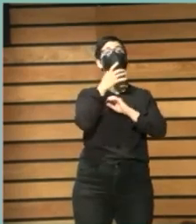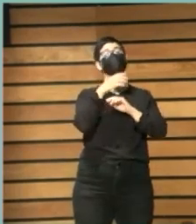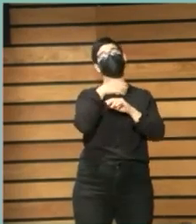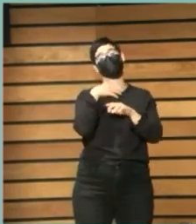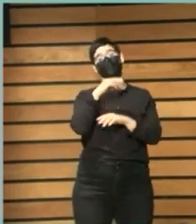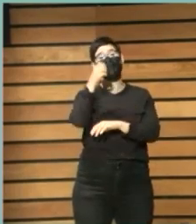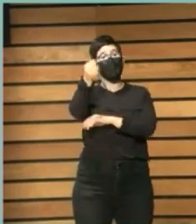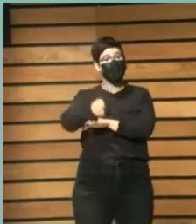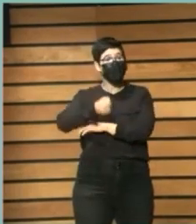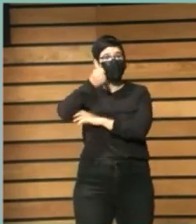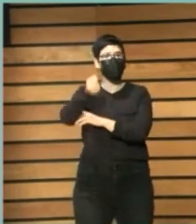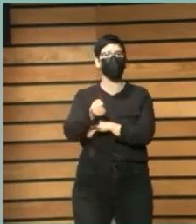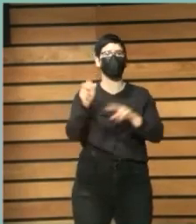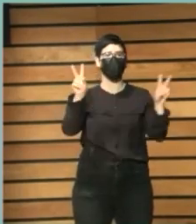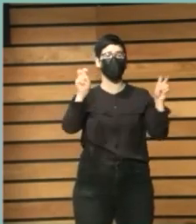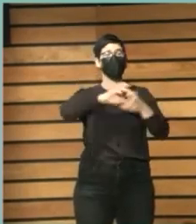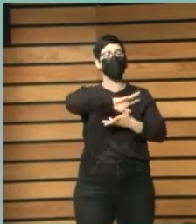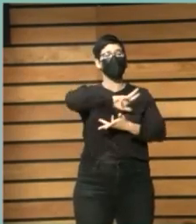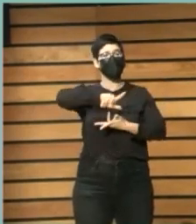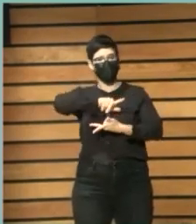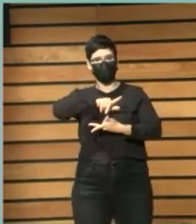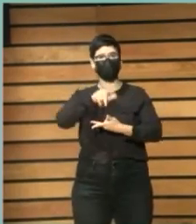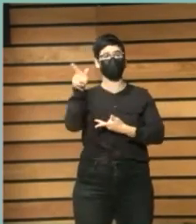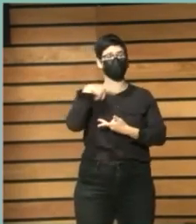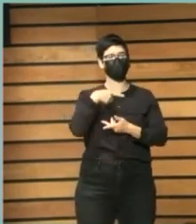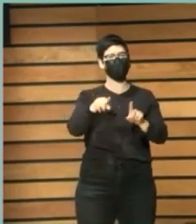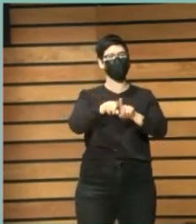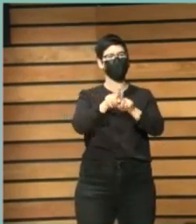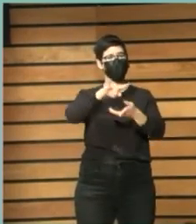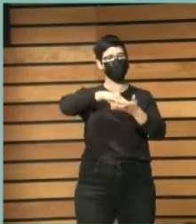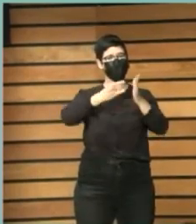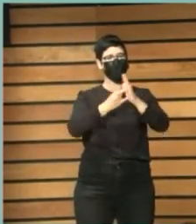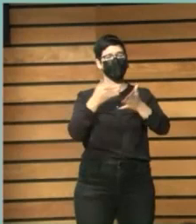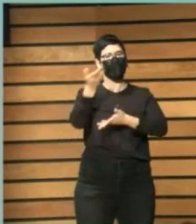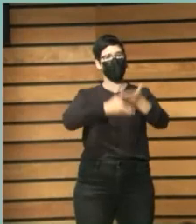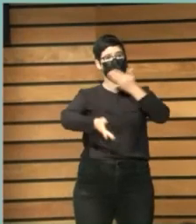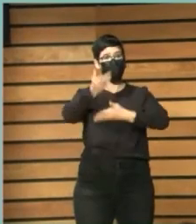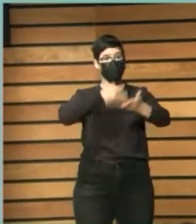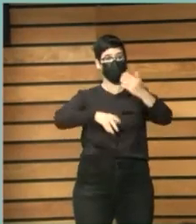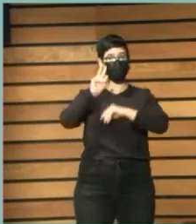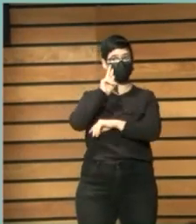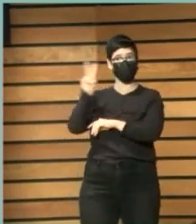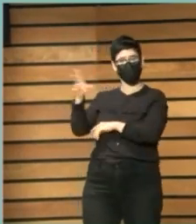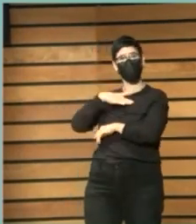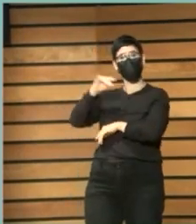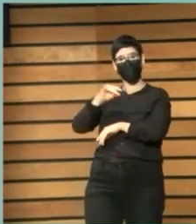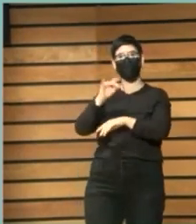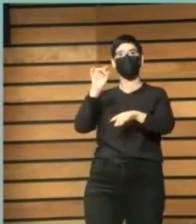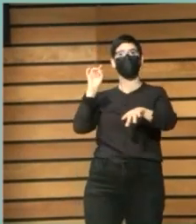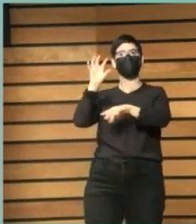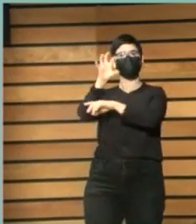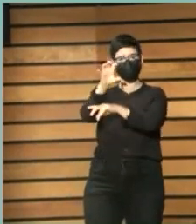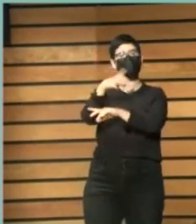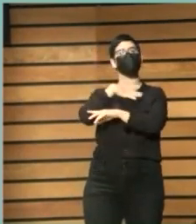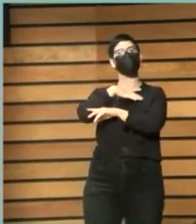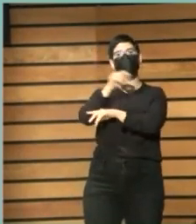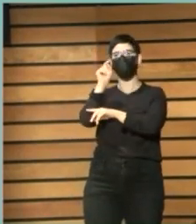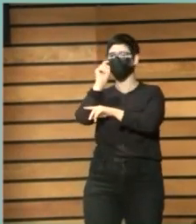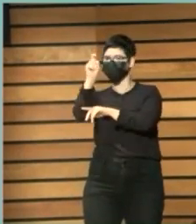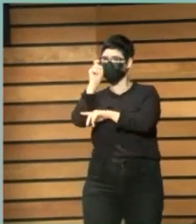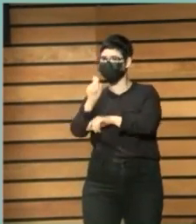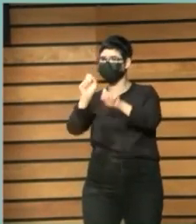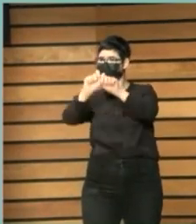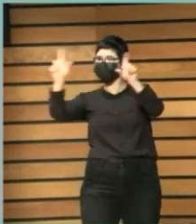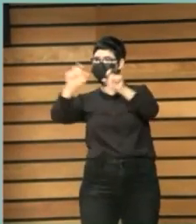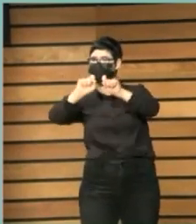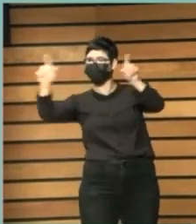uno de los proyectos colaborativos que podéis visitar en la publicación están los enlaces si podéis entrar a todo y visitarlo,